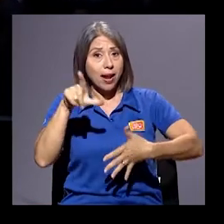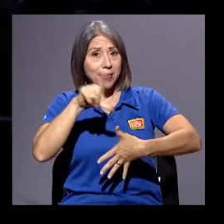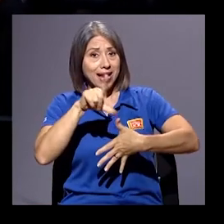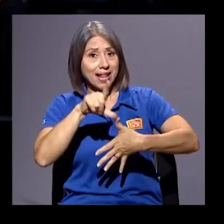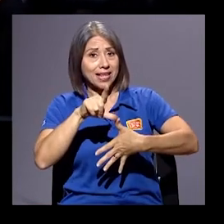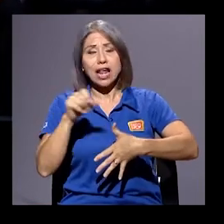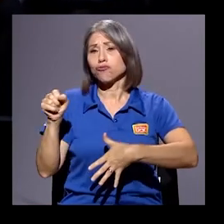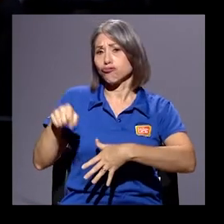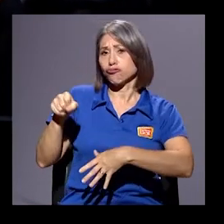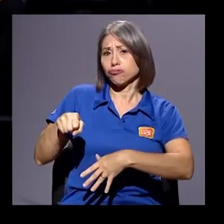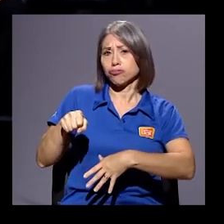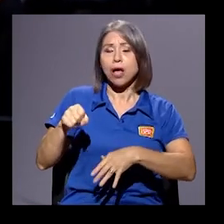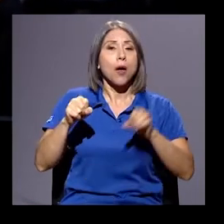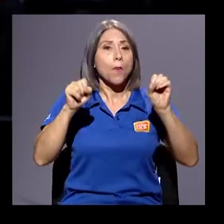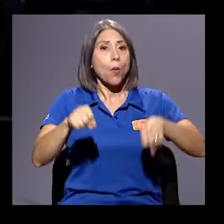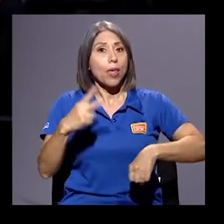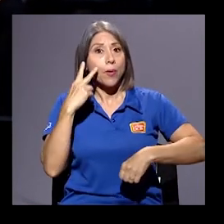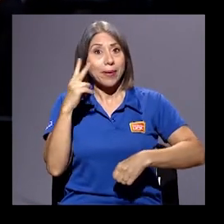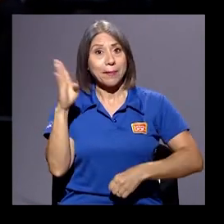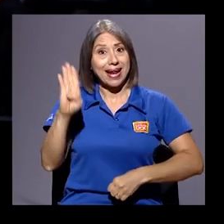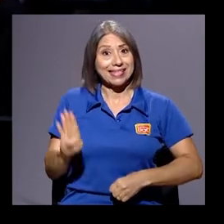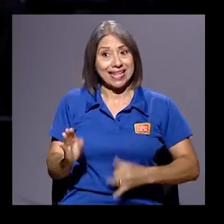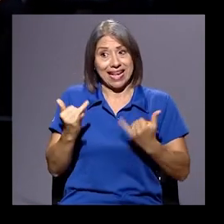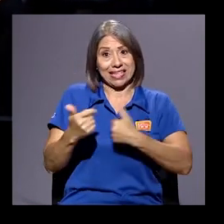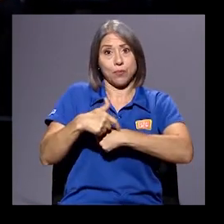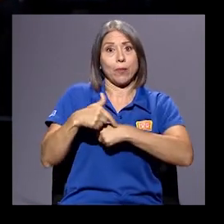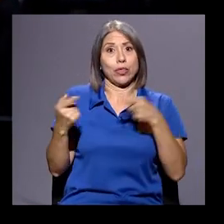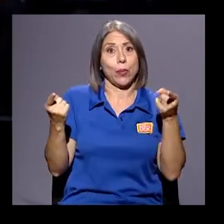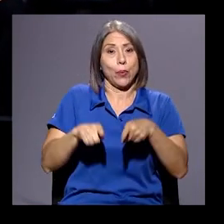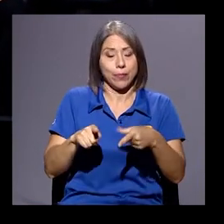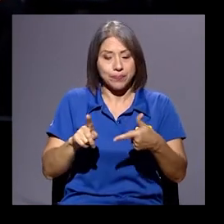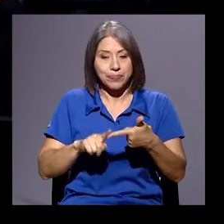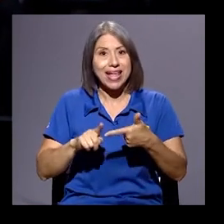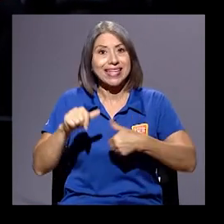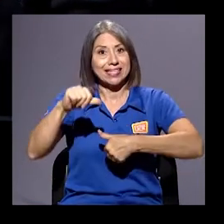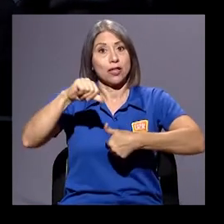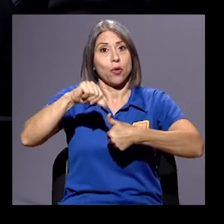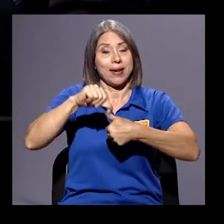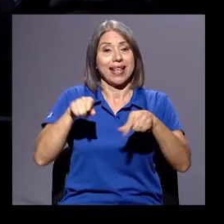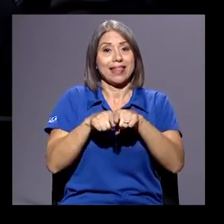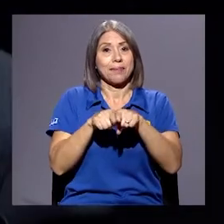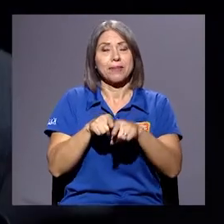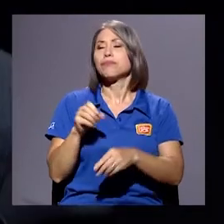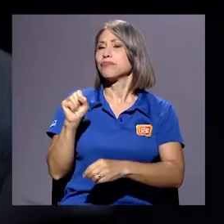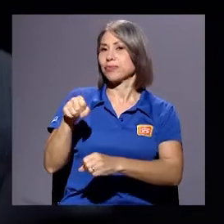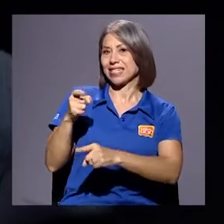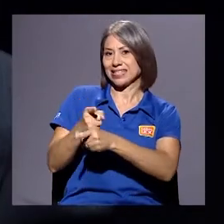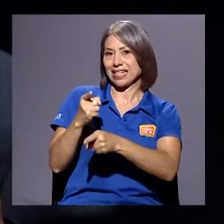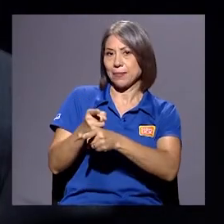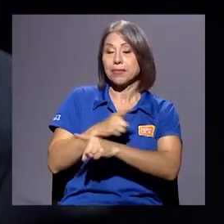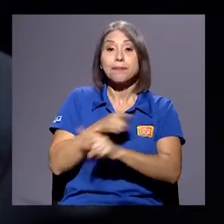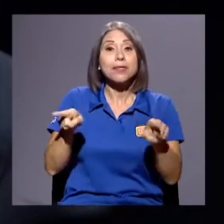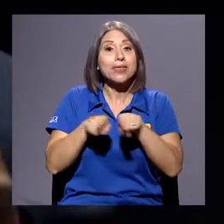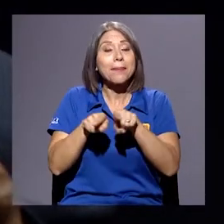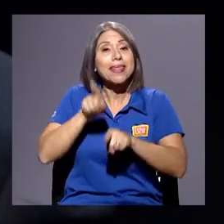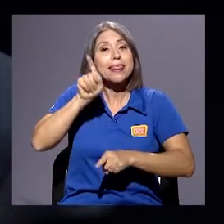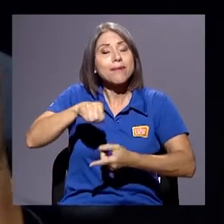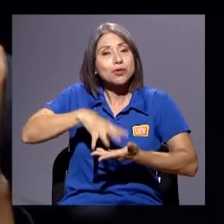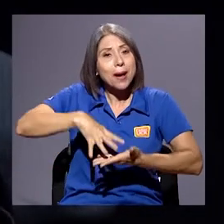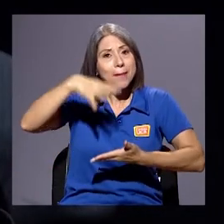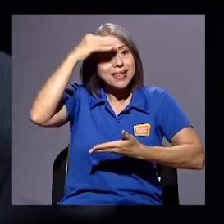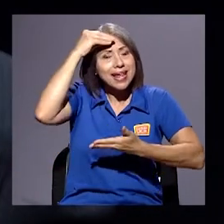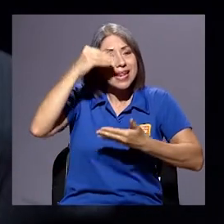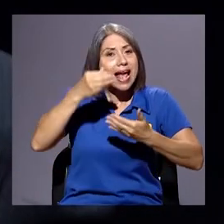Podemos ver inclusive cómo Brasil en este momento lo sufre, Centroamérica lo ha estado pareciendo. Exactamente, pero aprendamos también a separar realidades